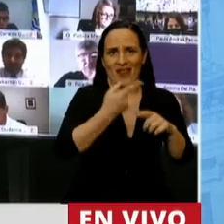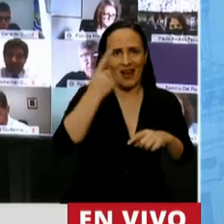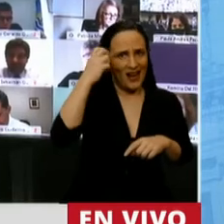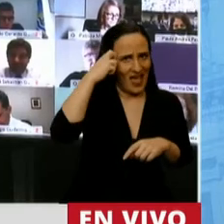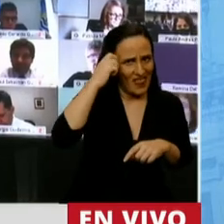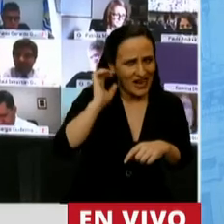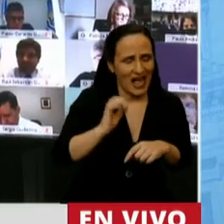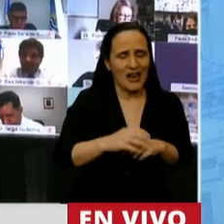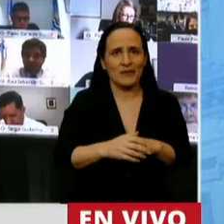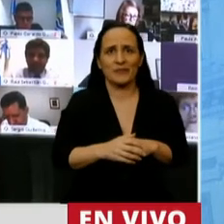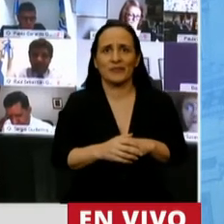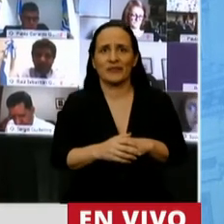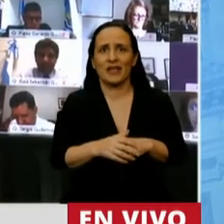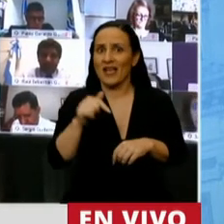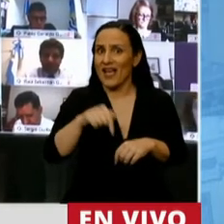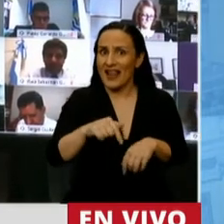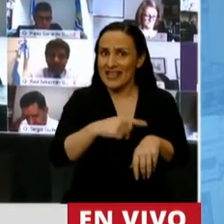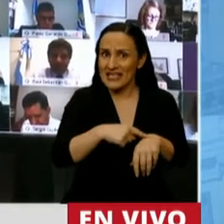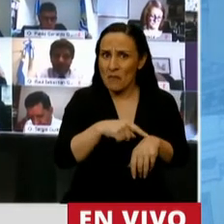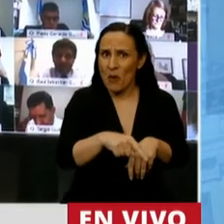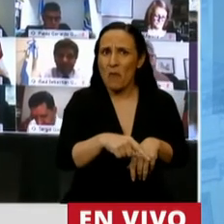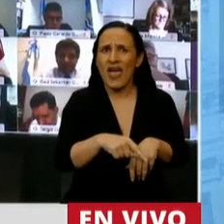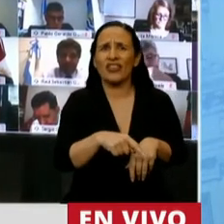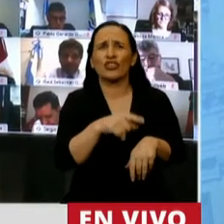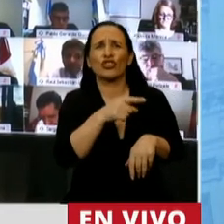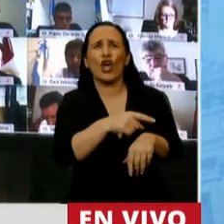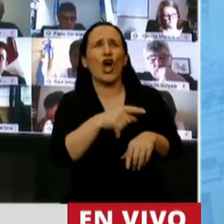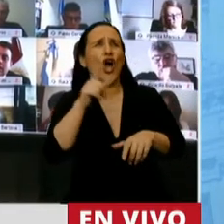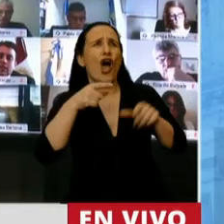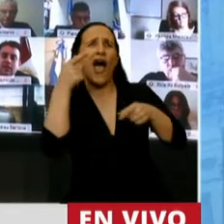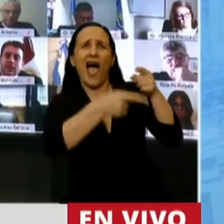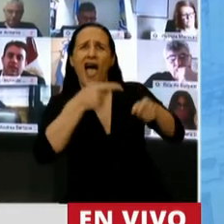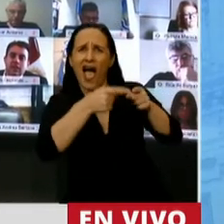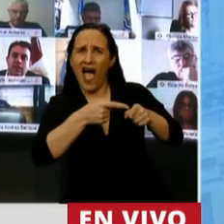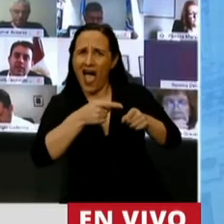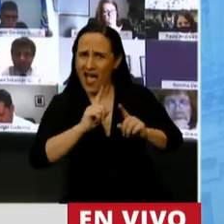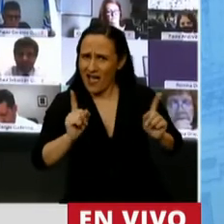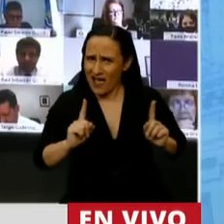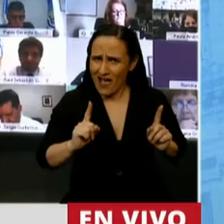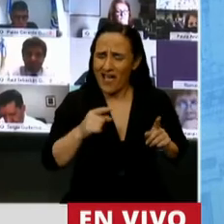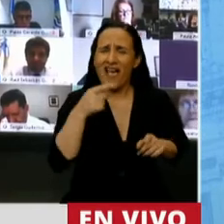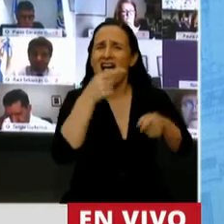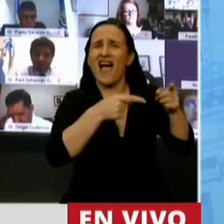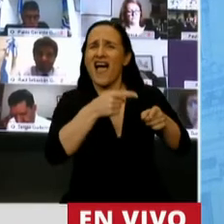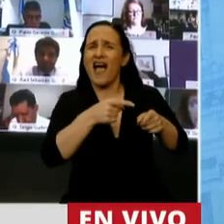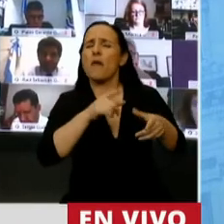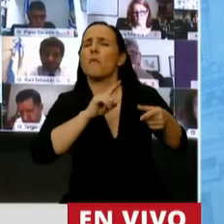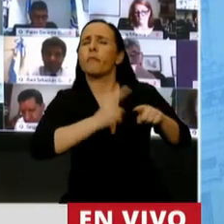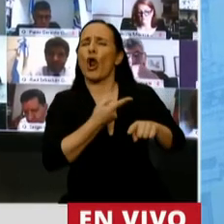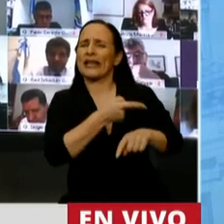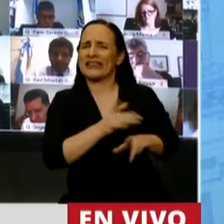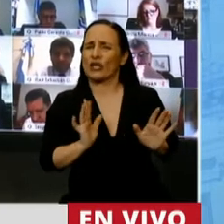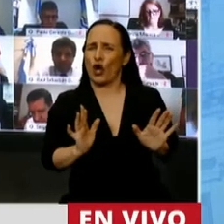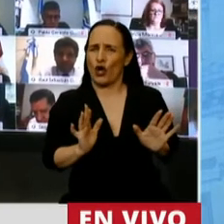que en este momento no está sufriendo un linchamiento mediático, está sufriendo un linchamiento político.